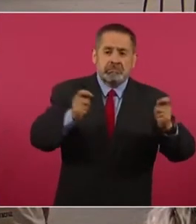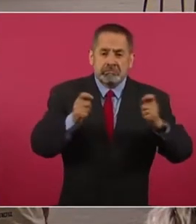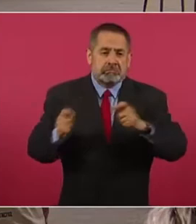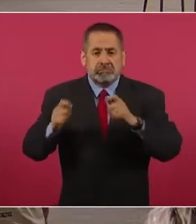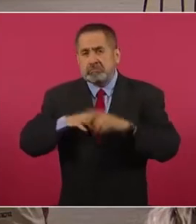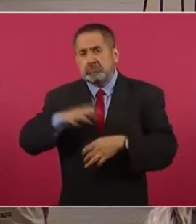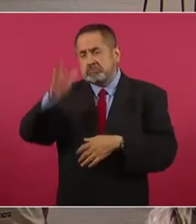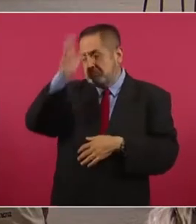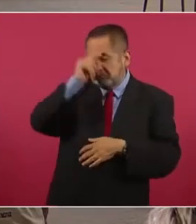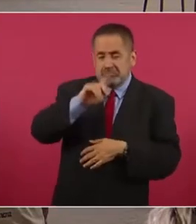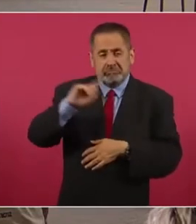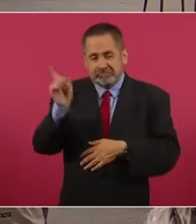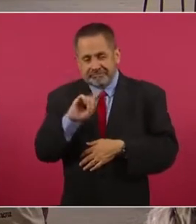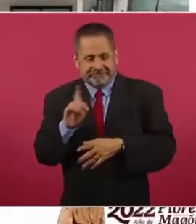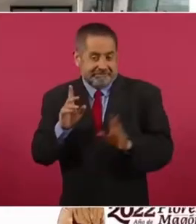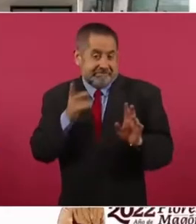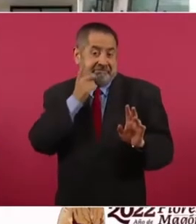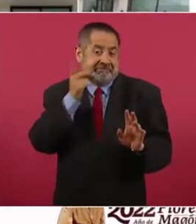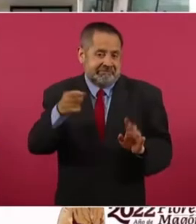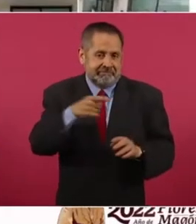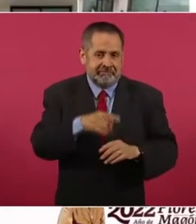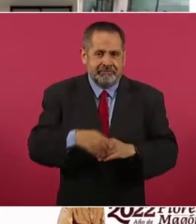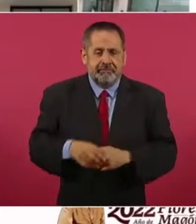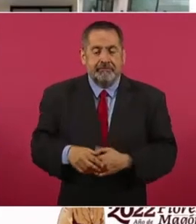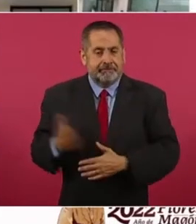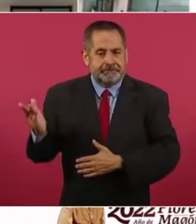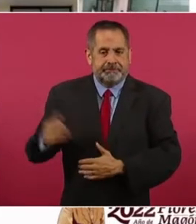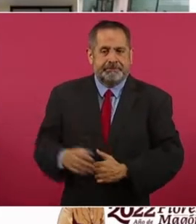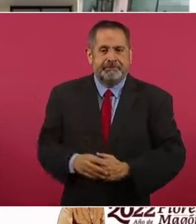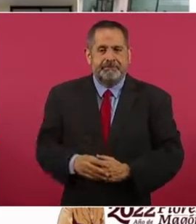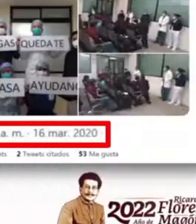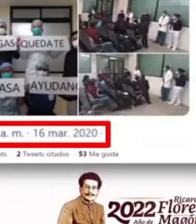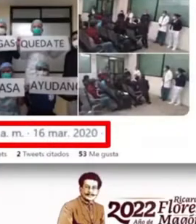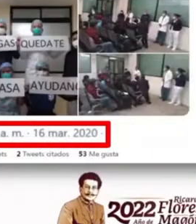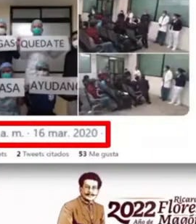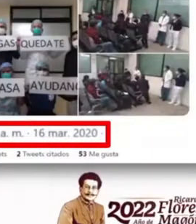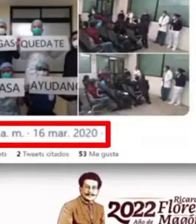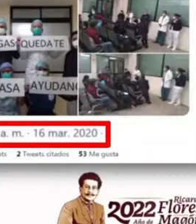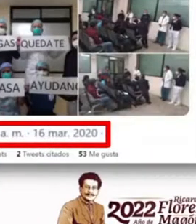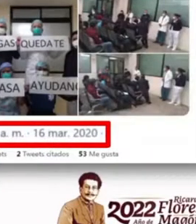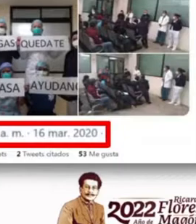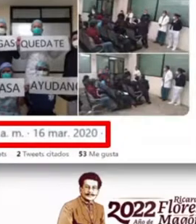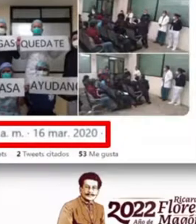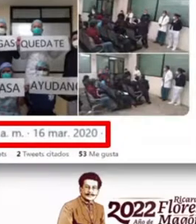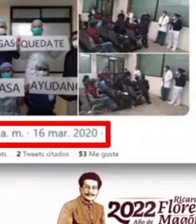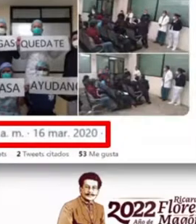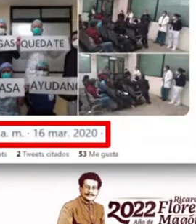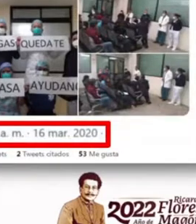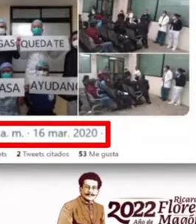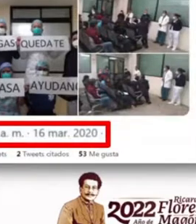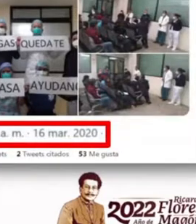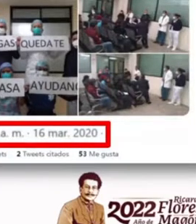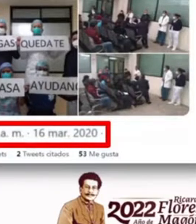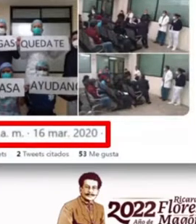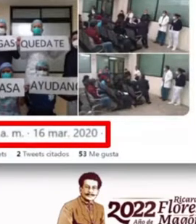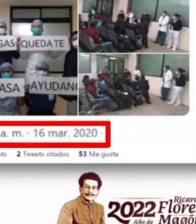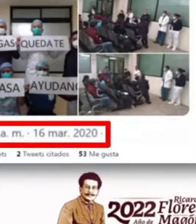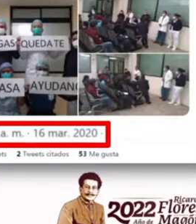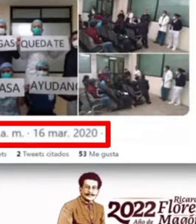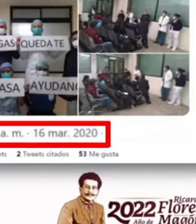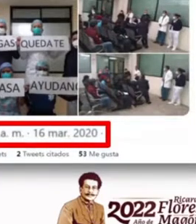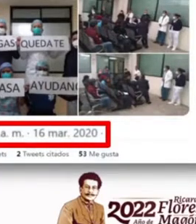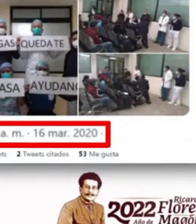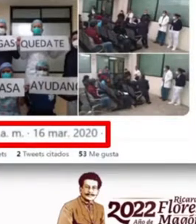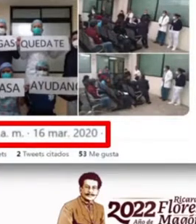cuales se lee No votes otra vez por idiotas, ayúdanos. Esta